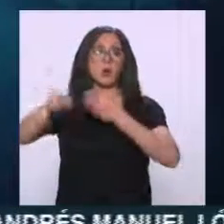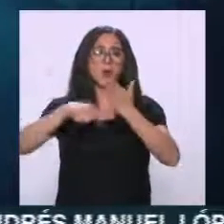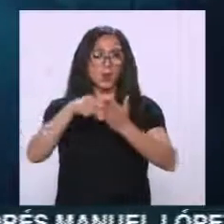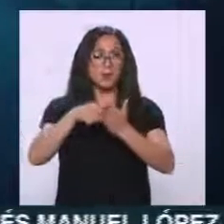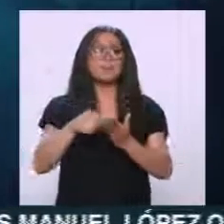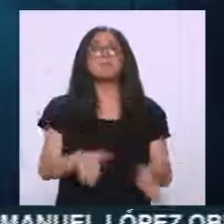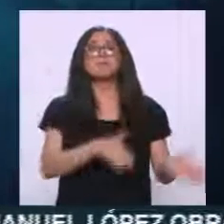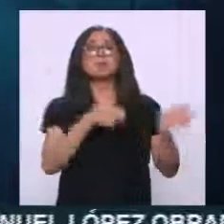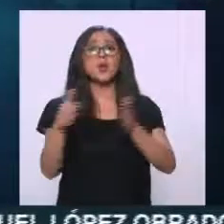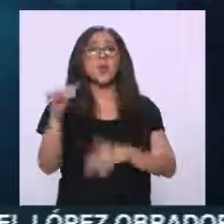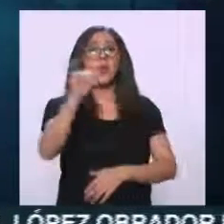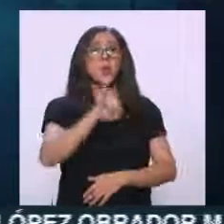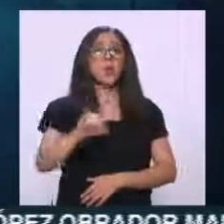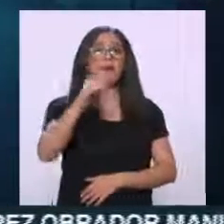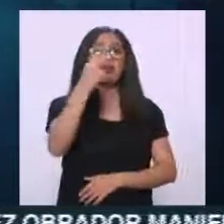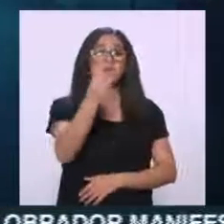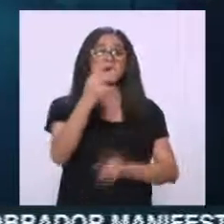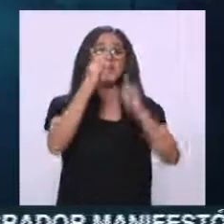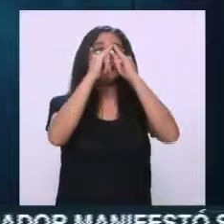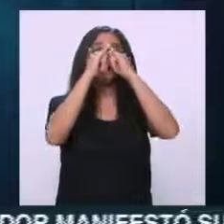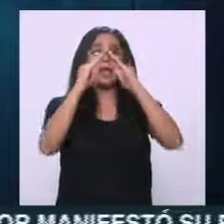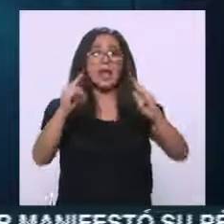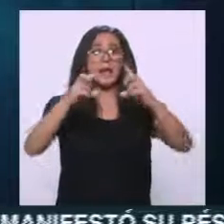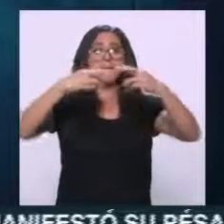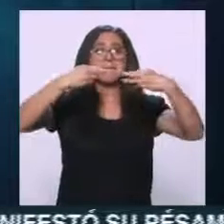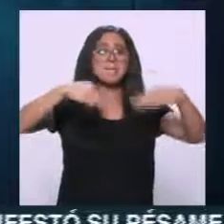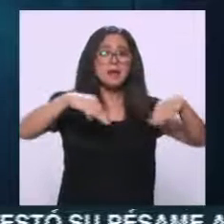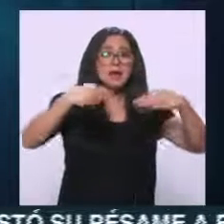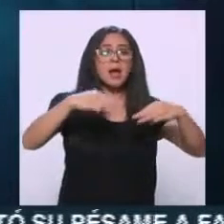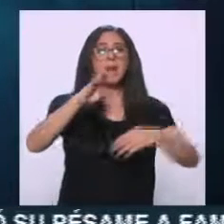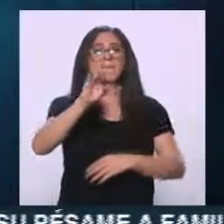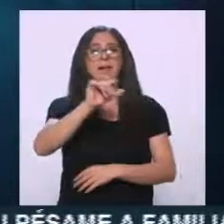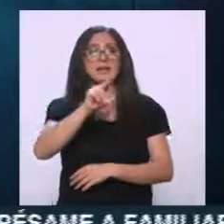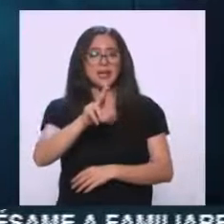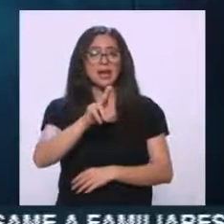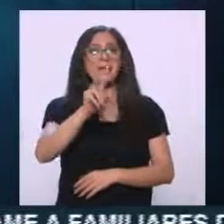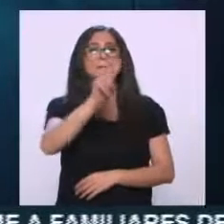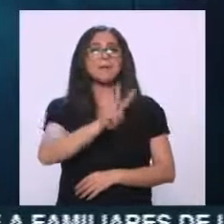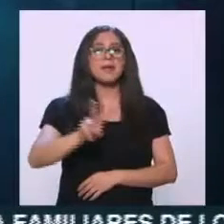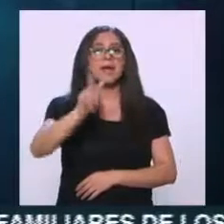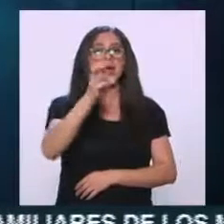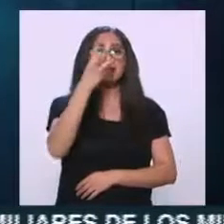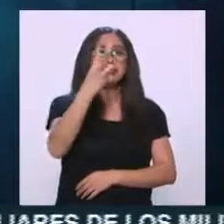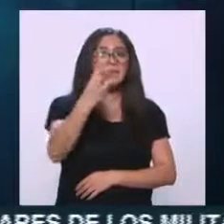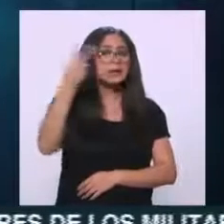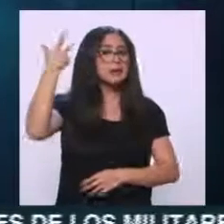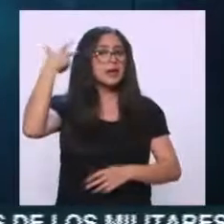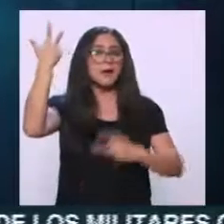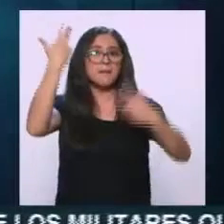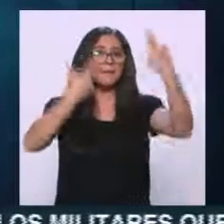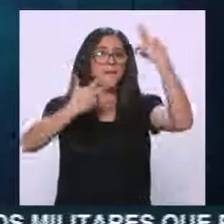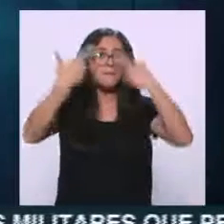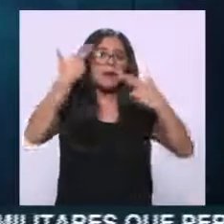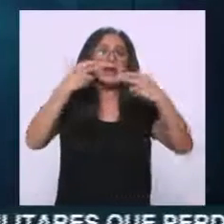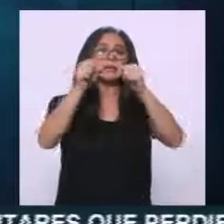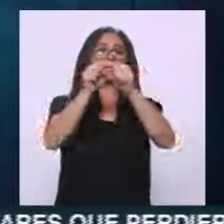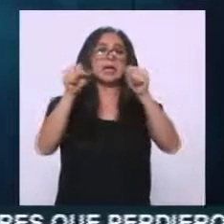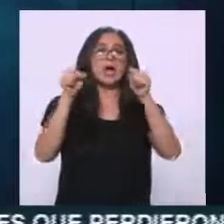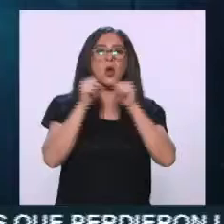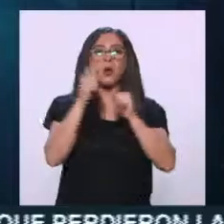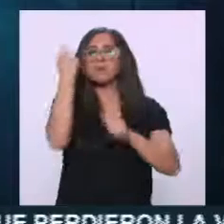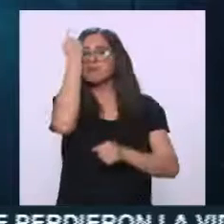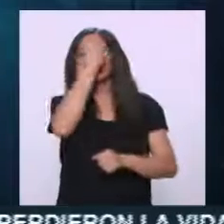tianguis, mercado sobre ruedas y bazares. Viernes 3, estéticas, peluquerías y salones de belleza.